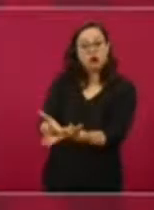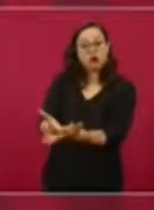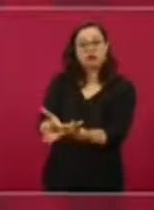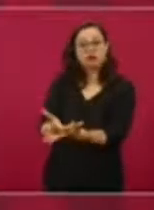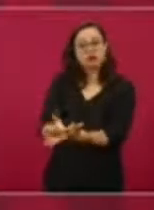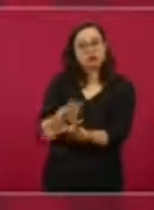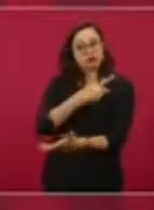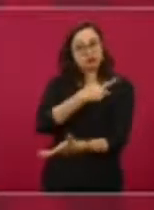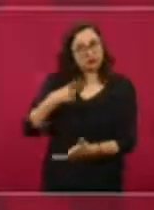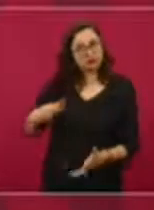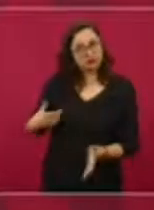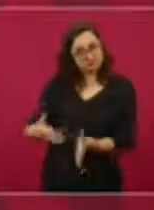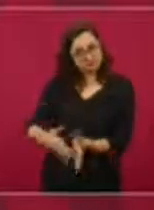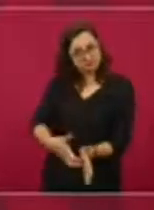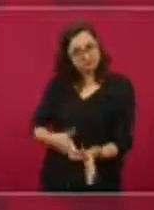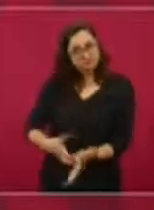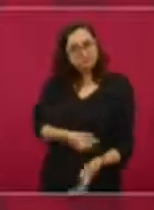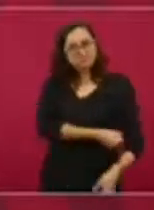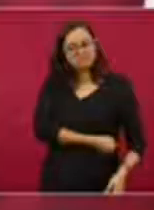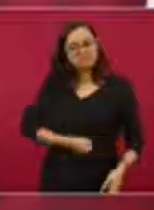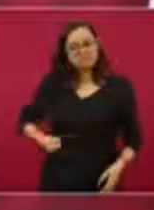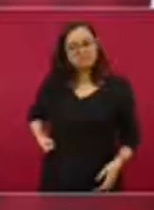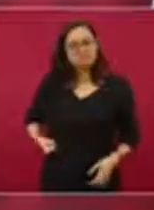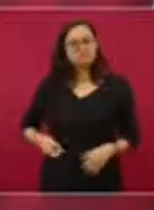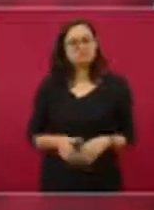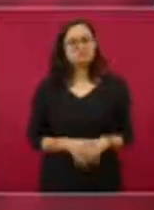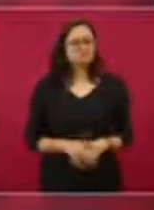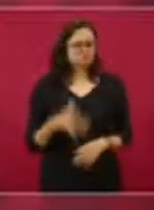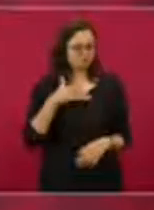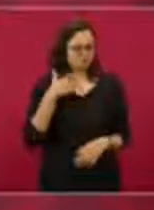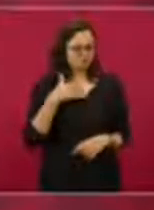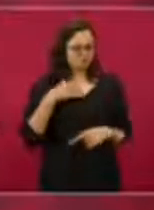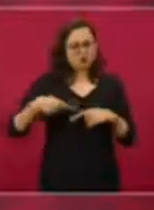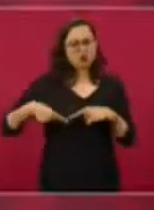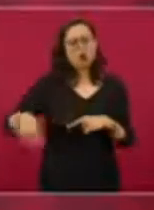Yo creo que en una semana lo tengo,